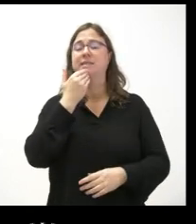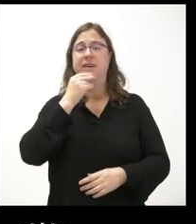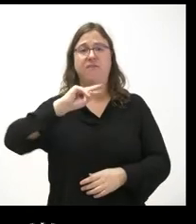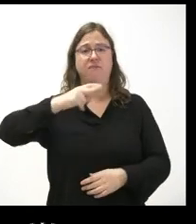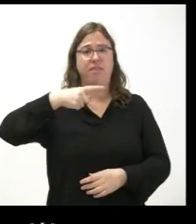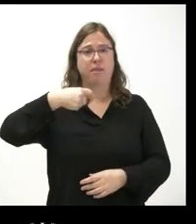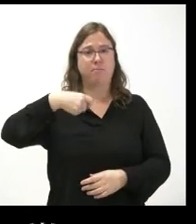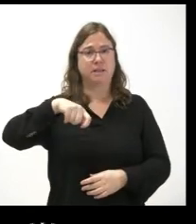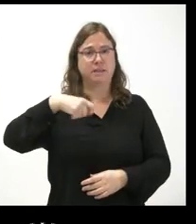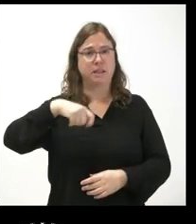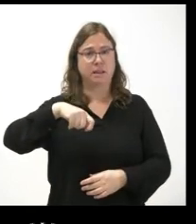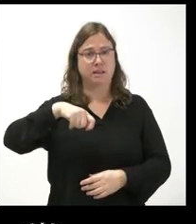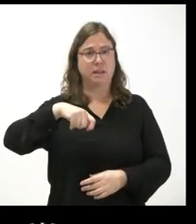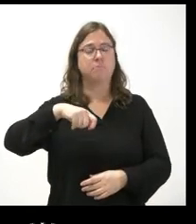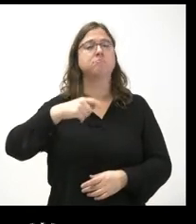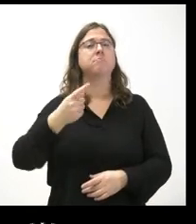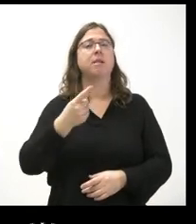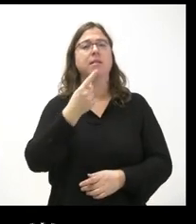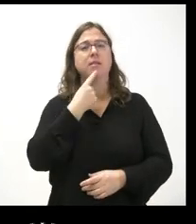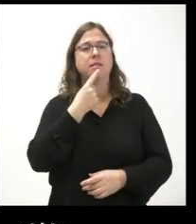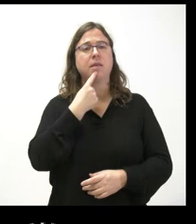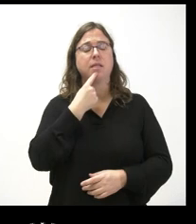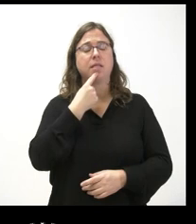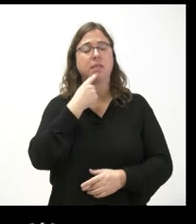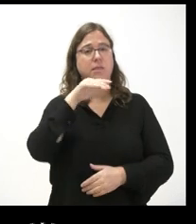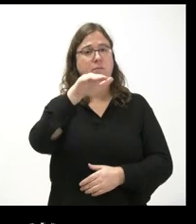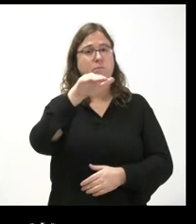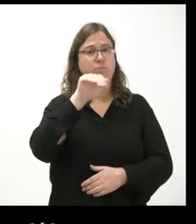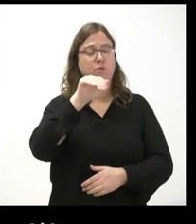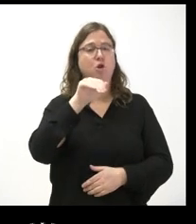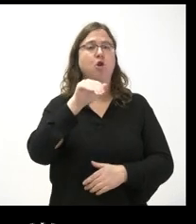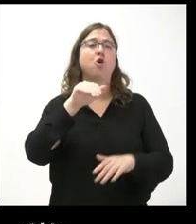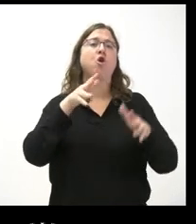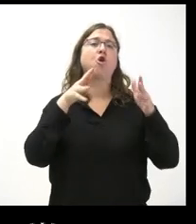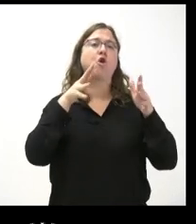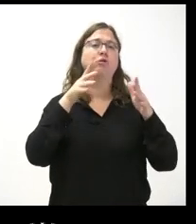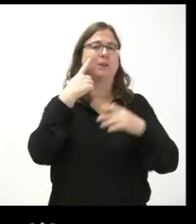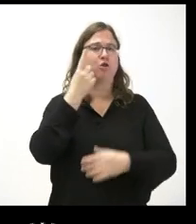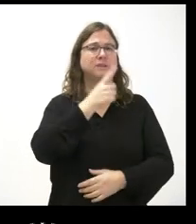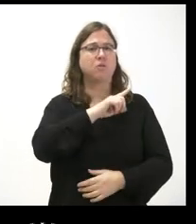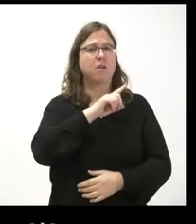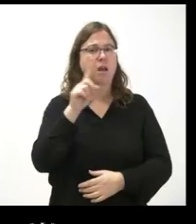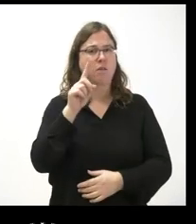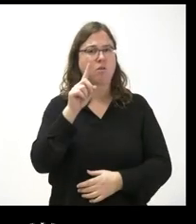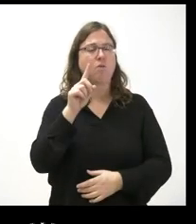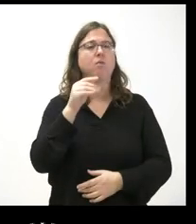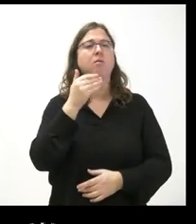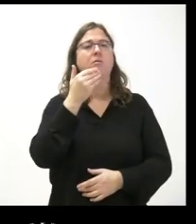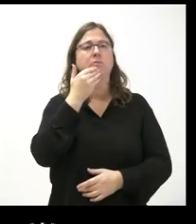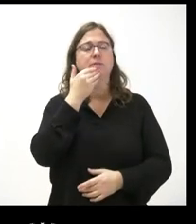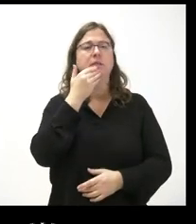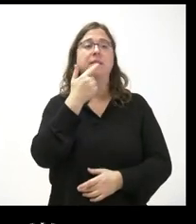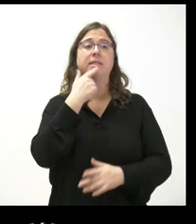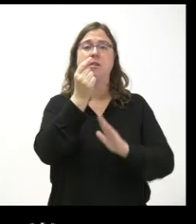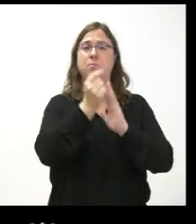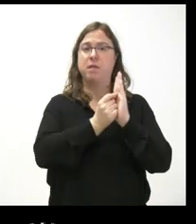fuera el que dijera que se convocaba a un Consejo Extraordinario, ese Consejo Extraordinario donde se anunciaron medidas por parte del presidente de